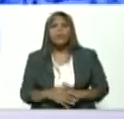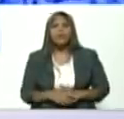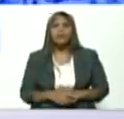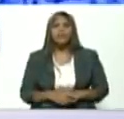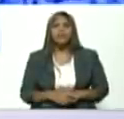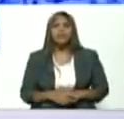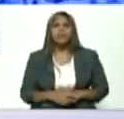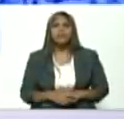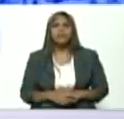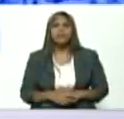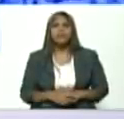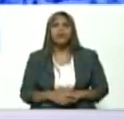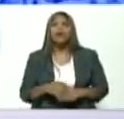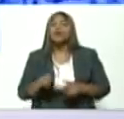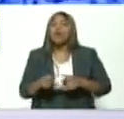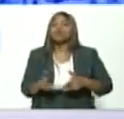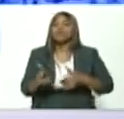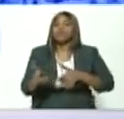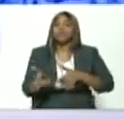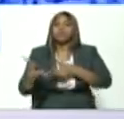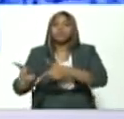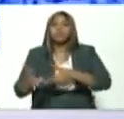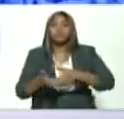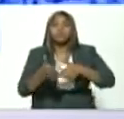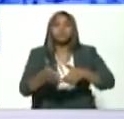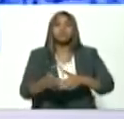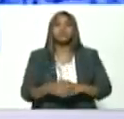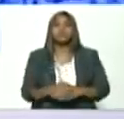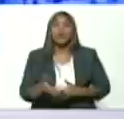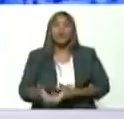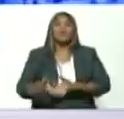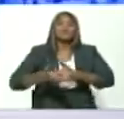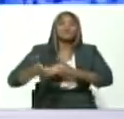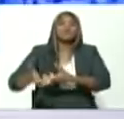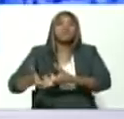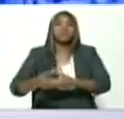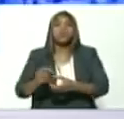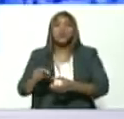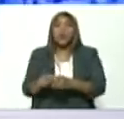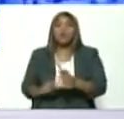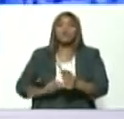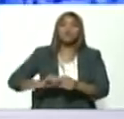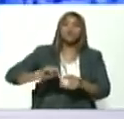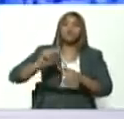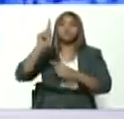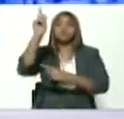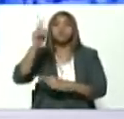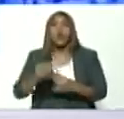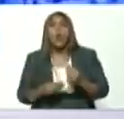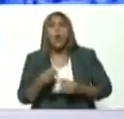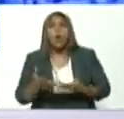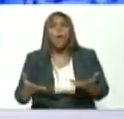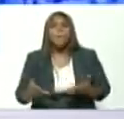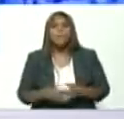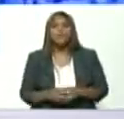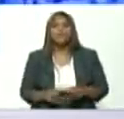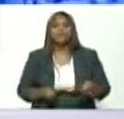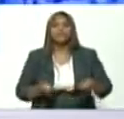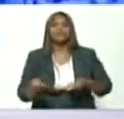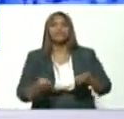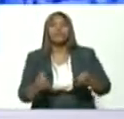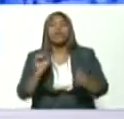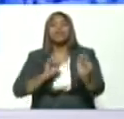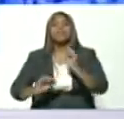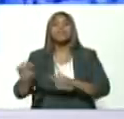provisionamiento de armas de fusiles de misiles de cohetería como está la coordinación para la